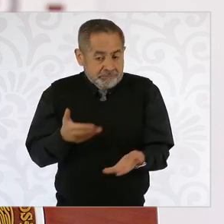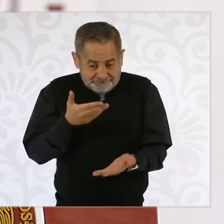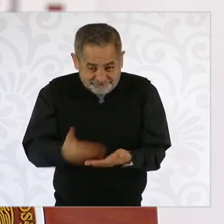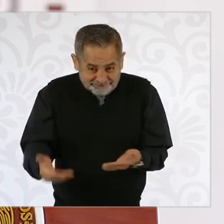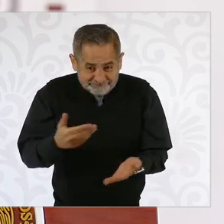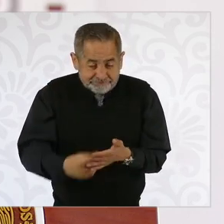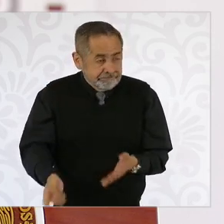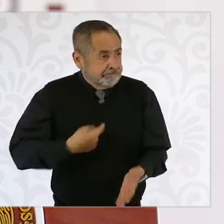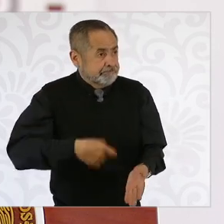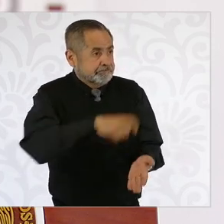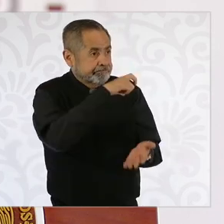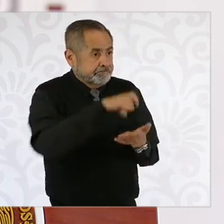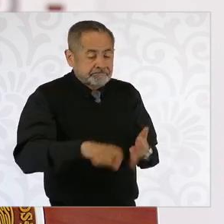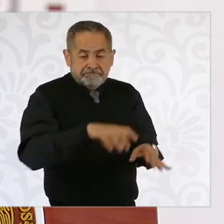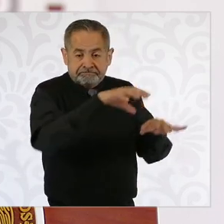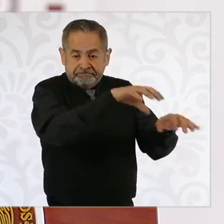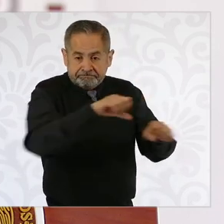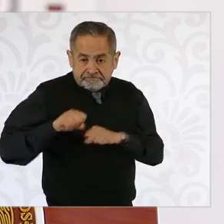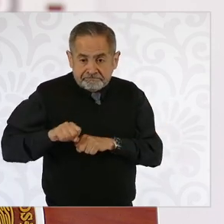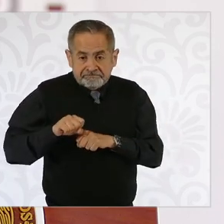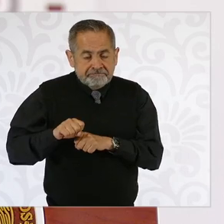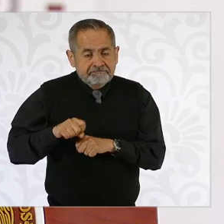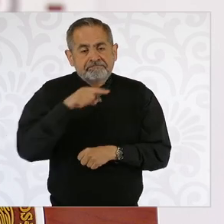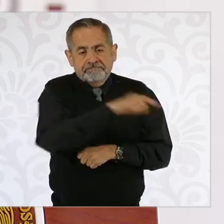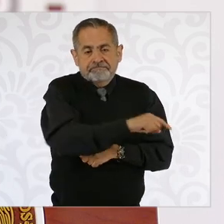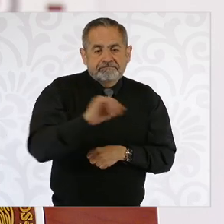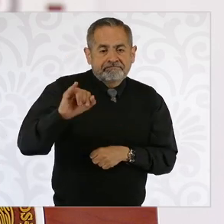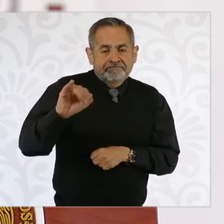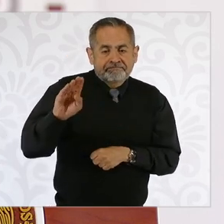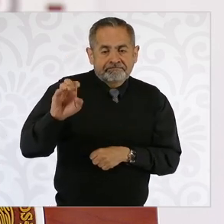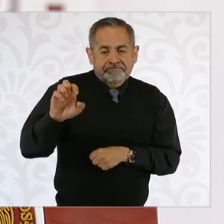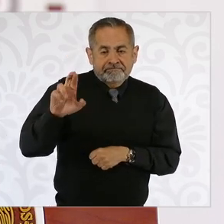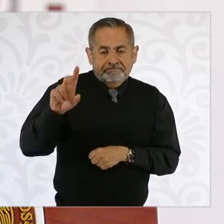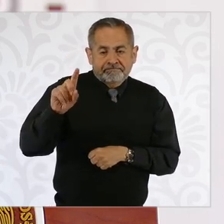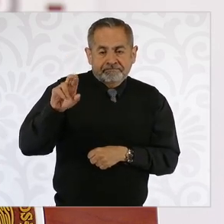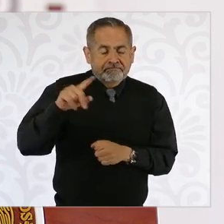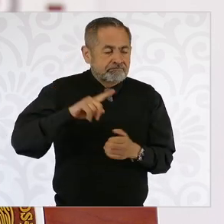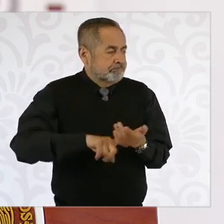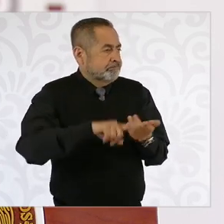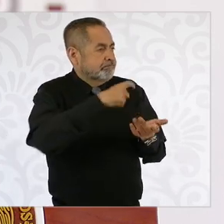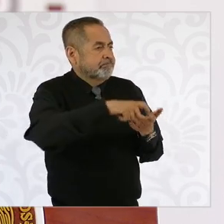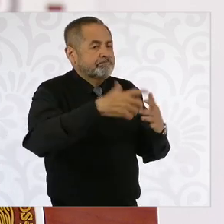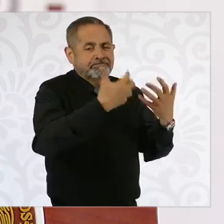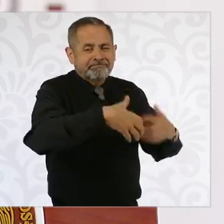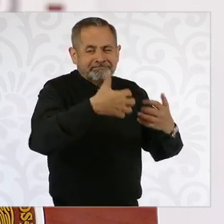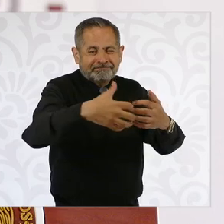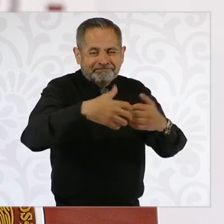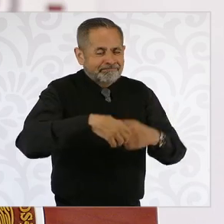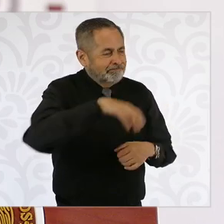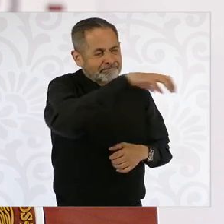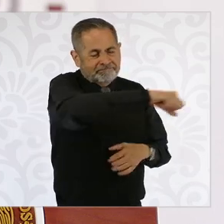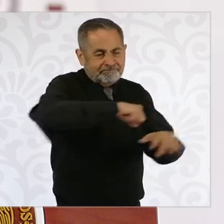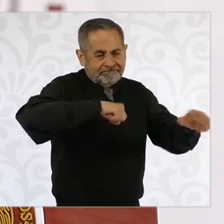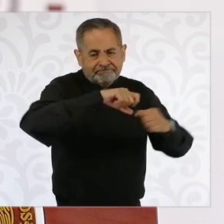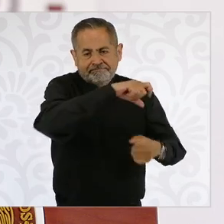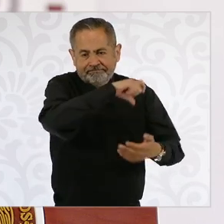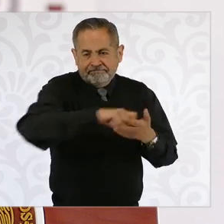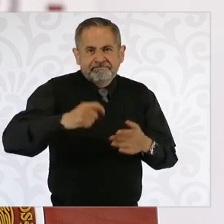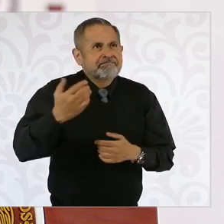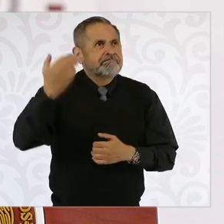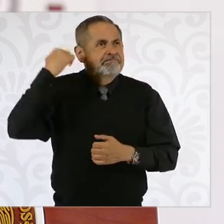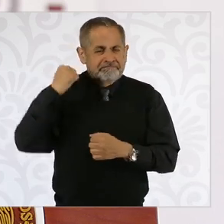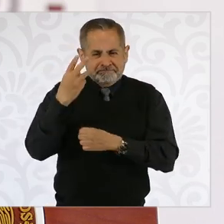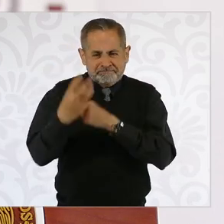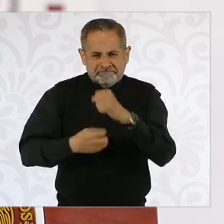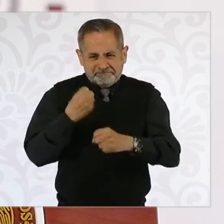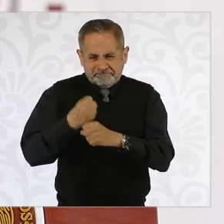compra que se hizo de las plantas de Iberdrola hace cerca de tres años